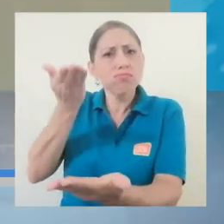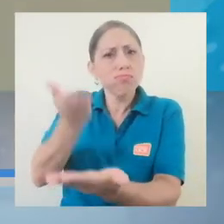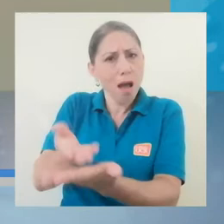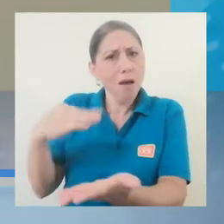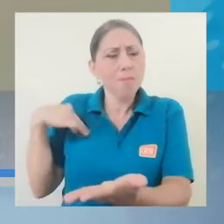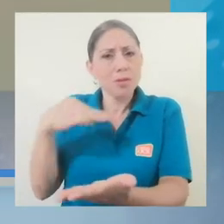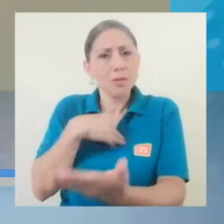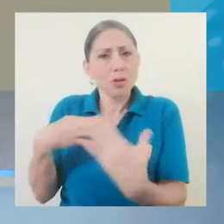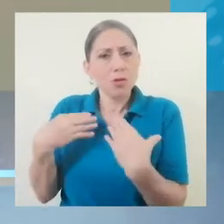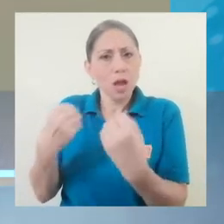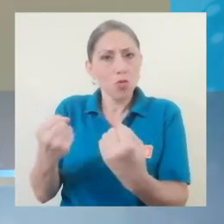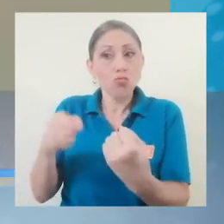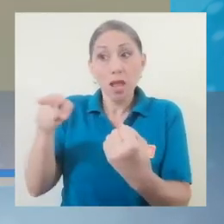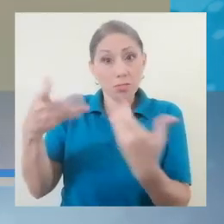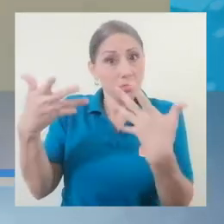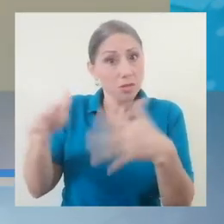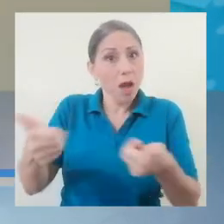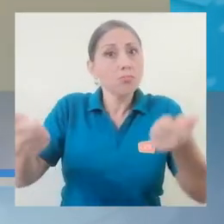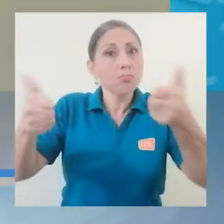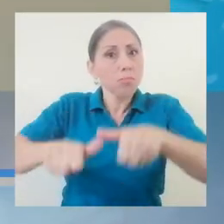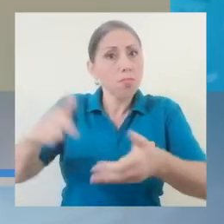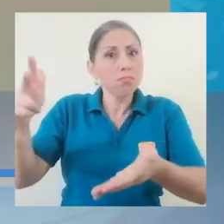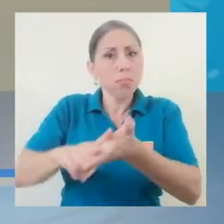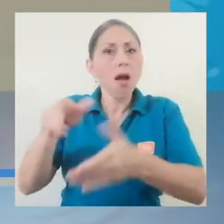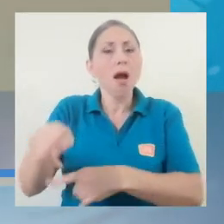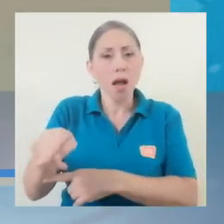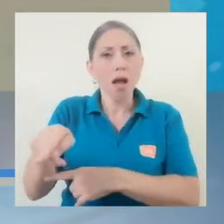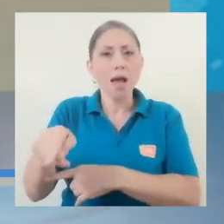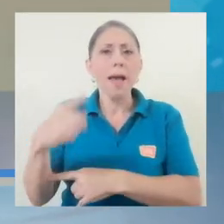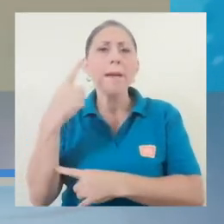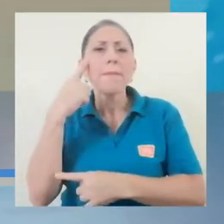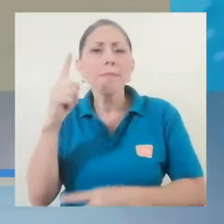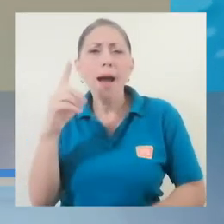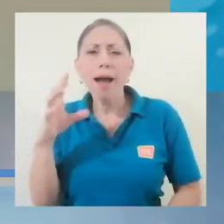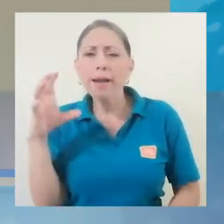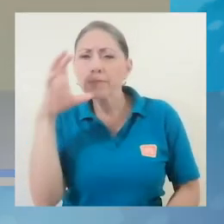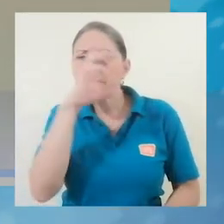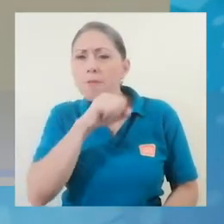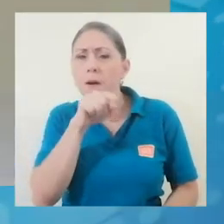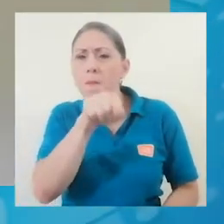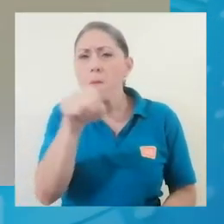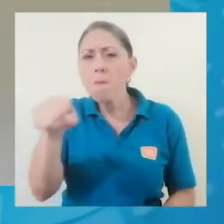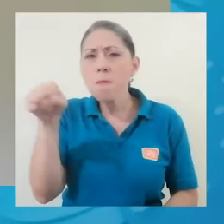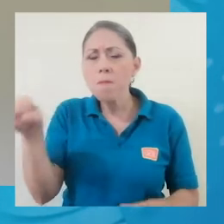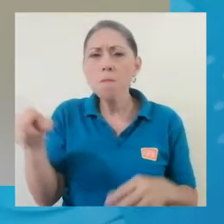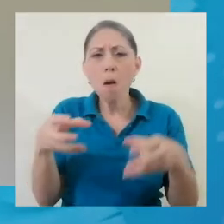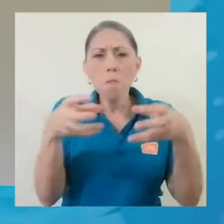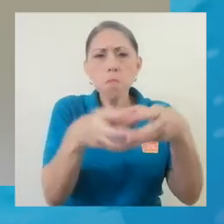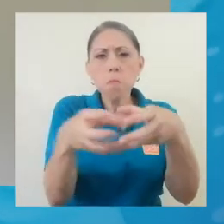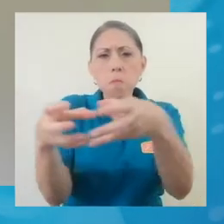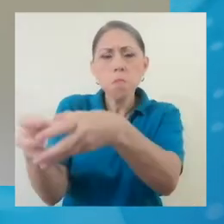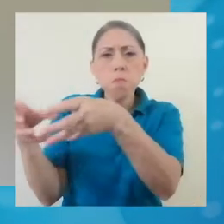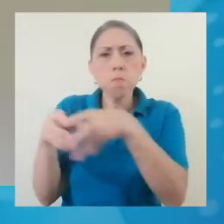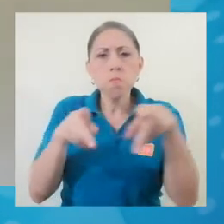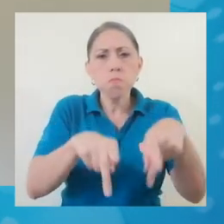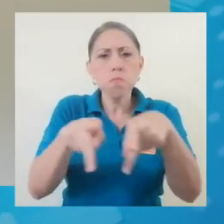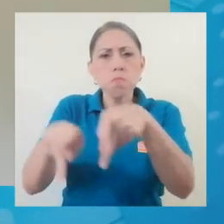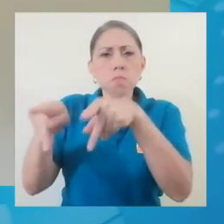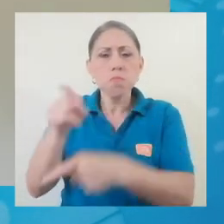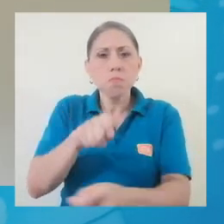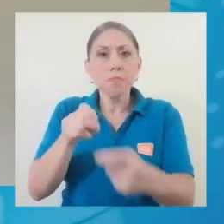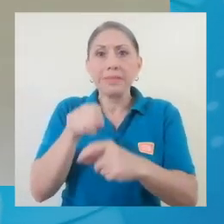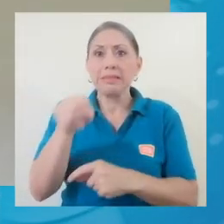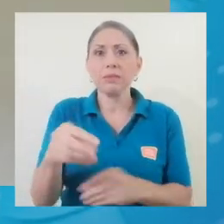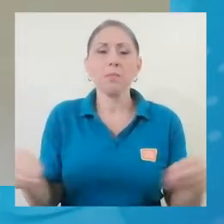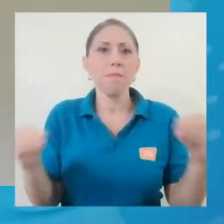al Ministerio de Salud y por ahora cuenta con el visto bueno del Ministerio para determinar en poblaciones específicas que están sometidas